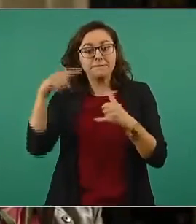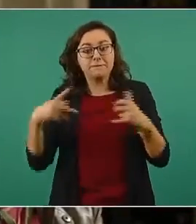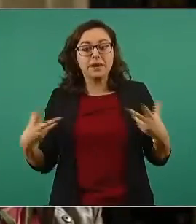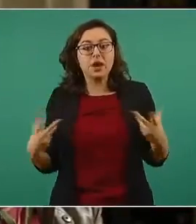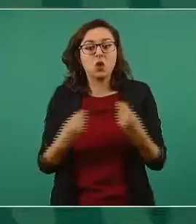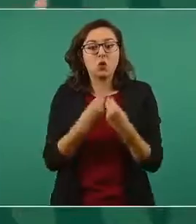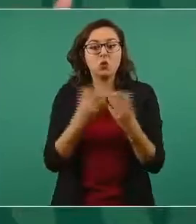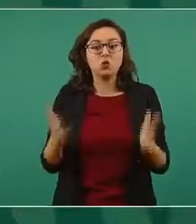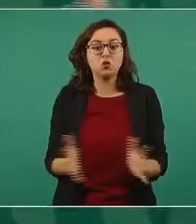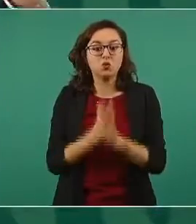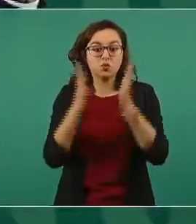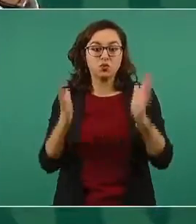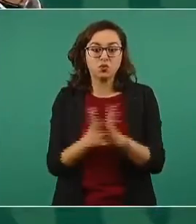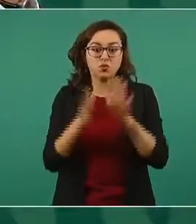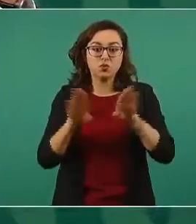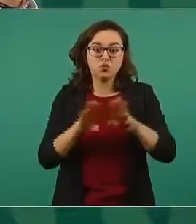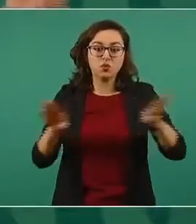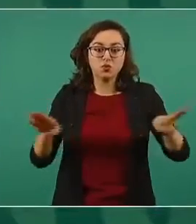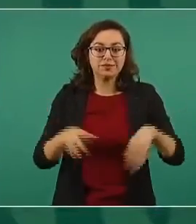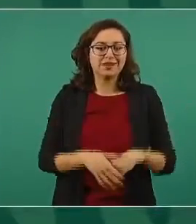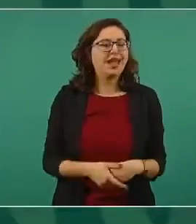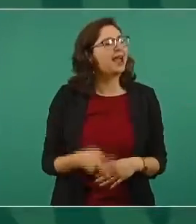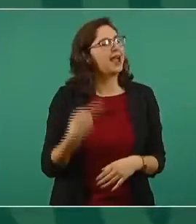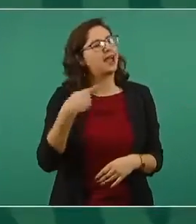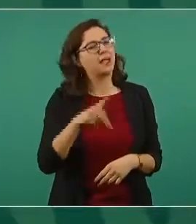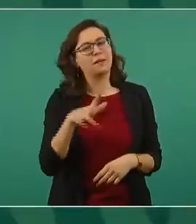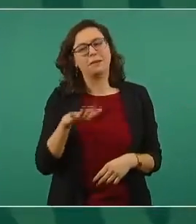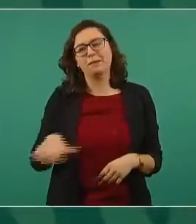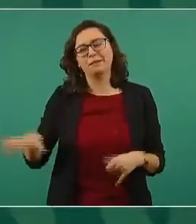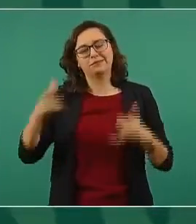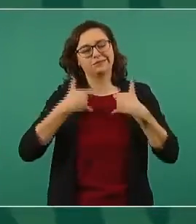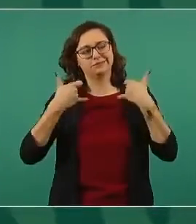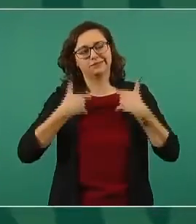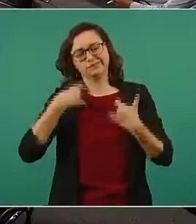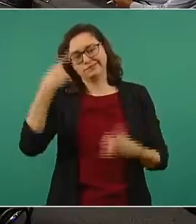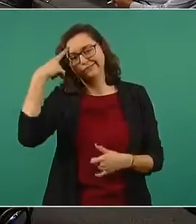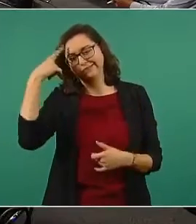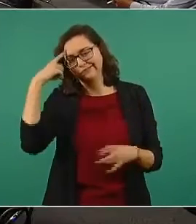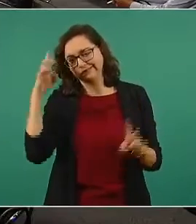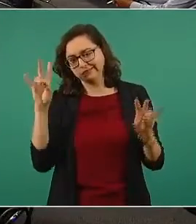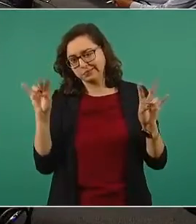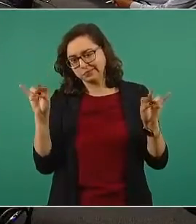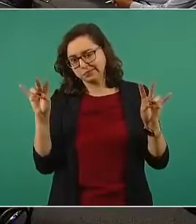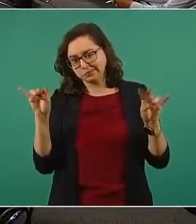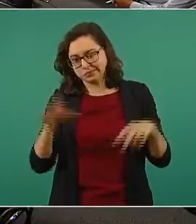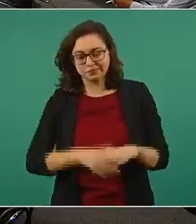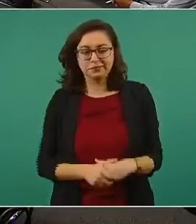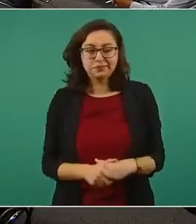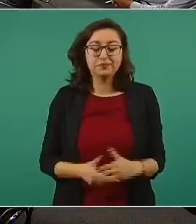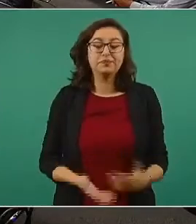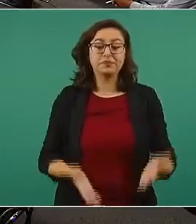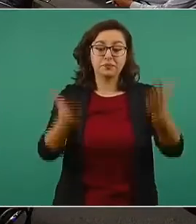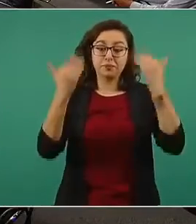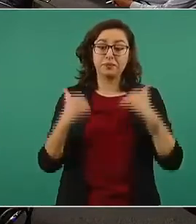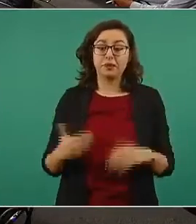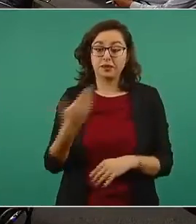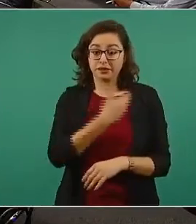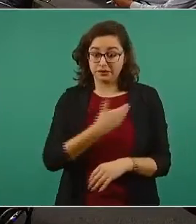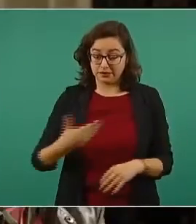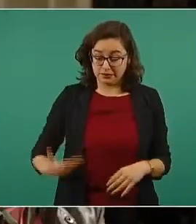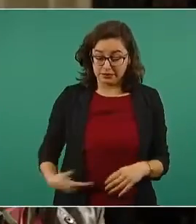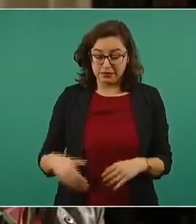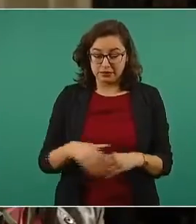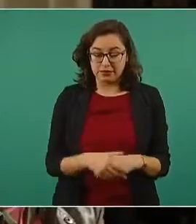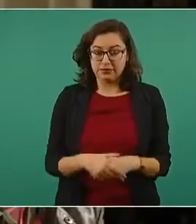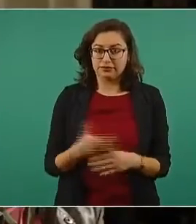Pero los jóvenes, pues también despiertos. Sí. Presidente, mi segunda pregunta es, en las elecciones pasadas de